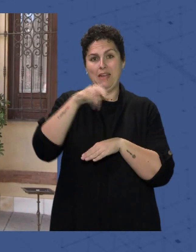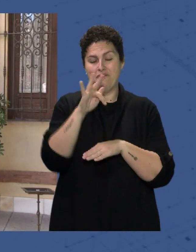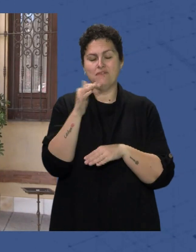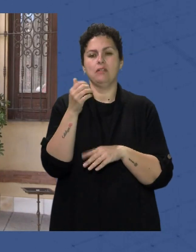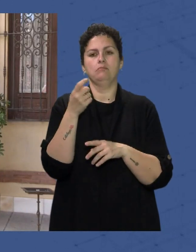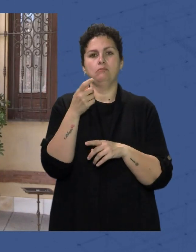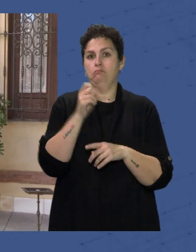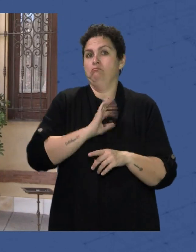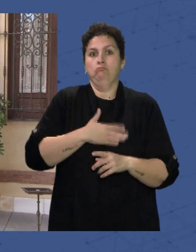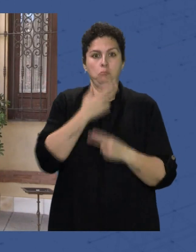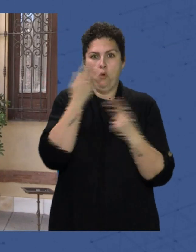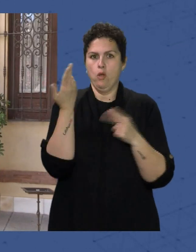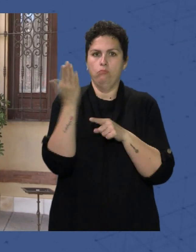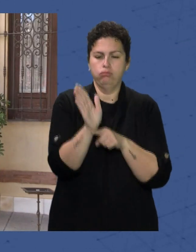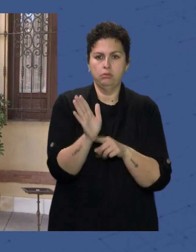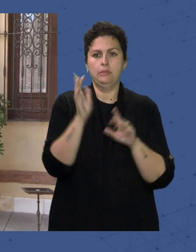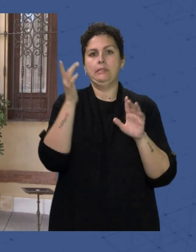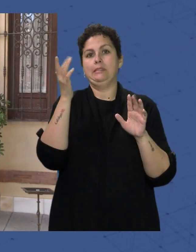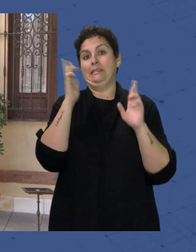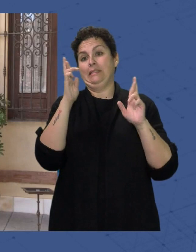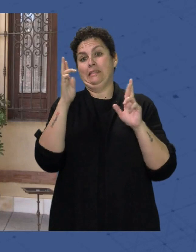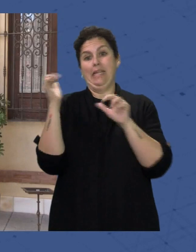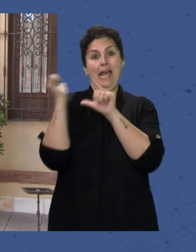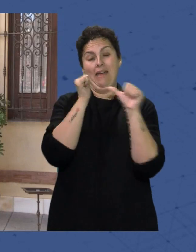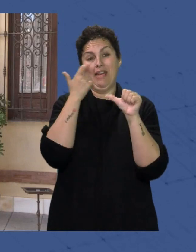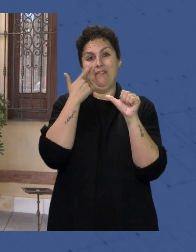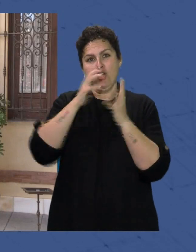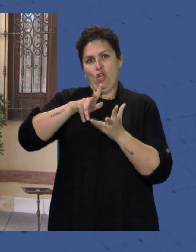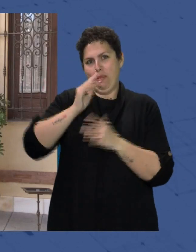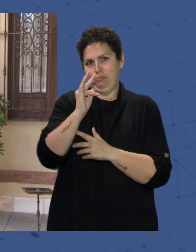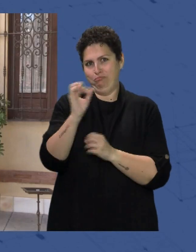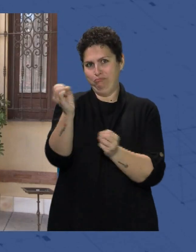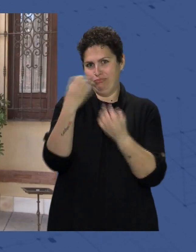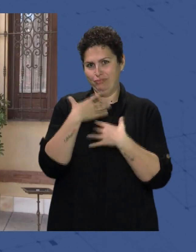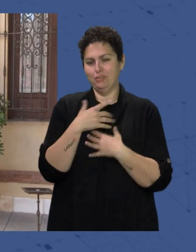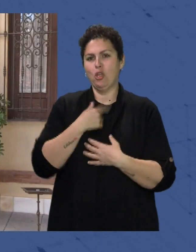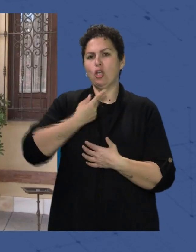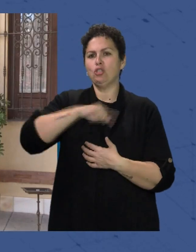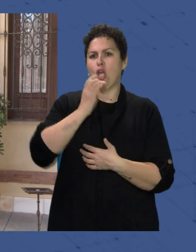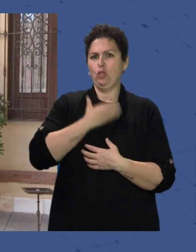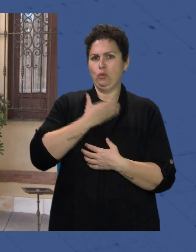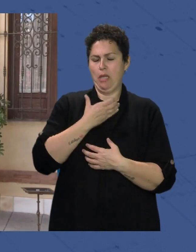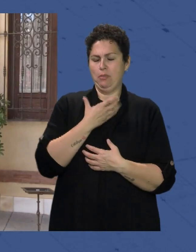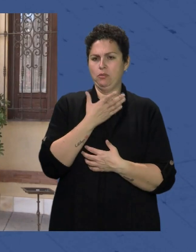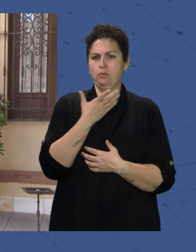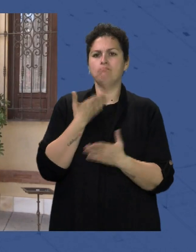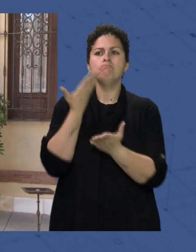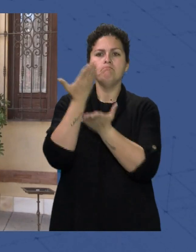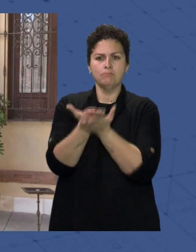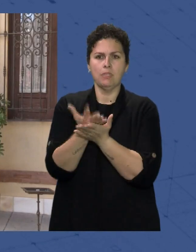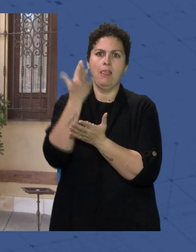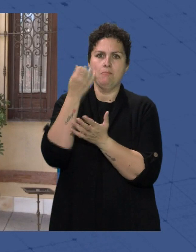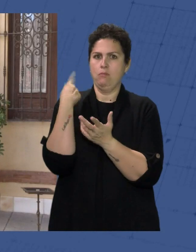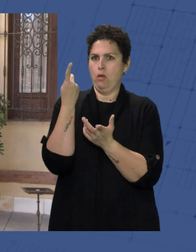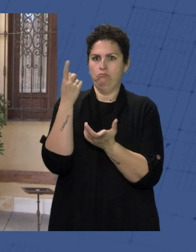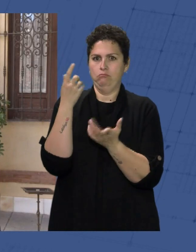Al día siguiente Entonces Esperamos que En abril Tengamos buenas noticias Y nosotros Como ayuntamiento Lo que sí Le hemos pedido Aparte de que Se agilicen